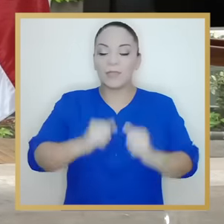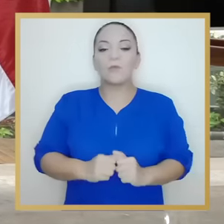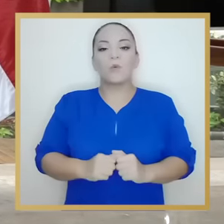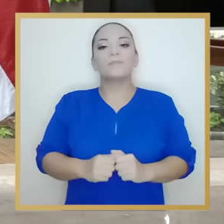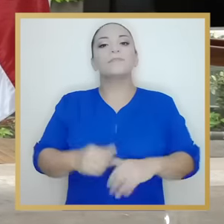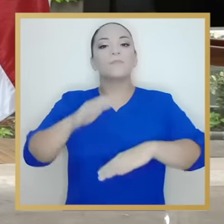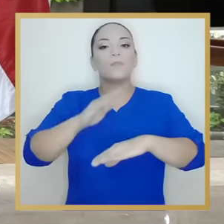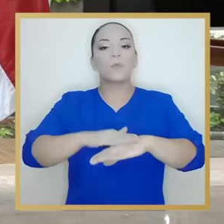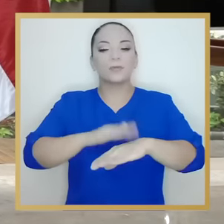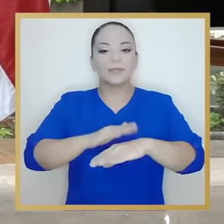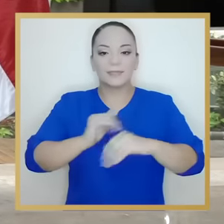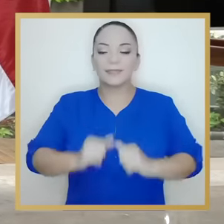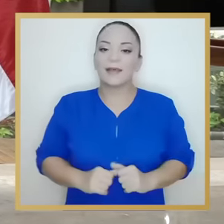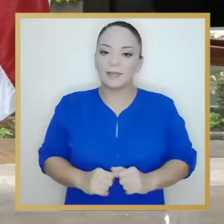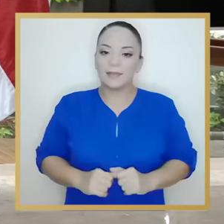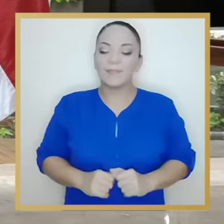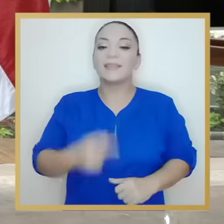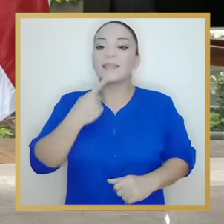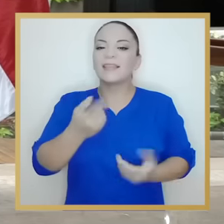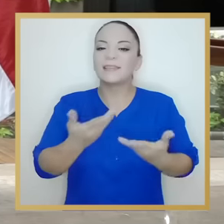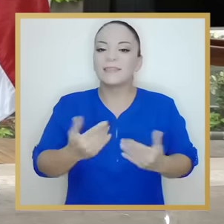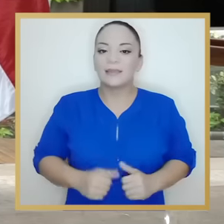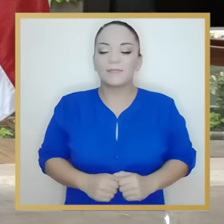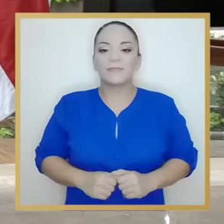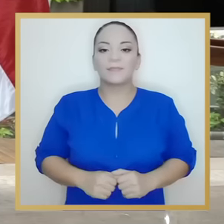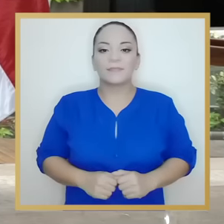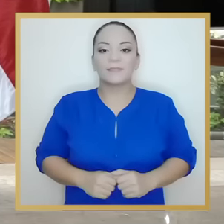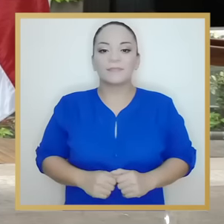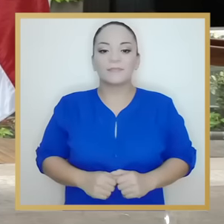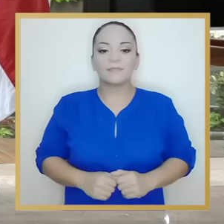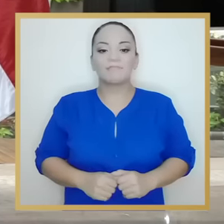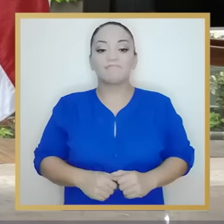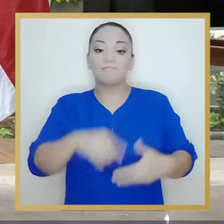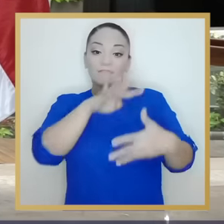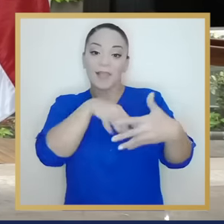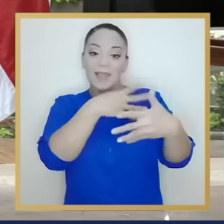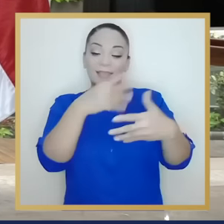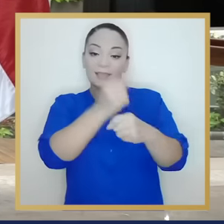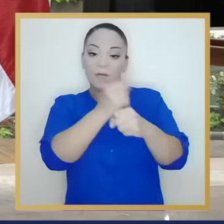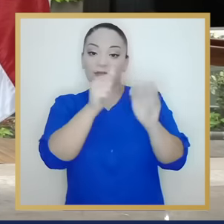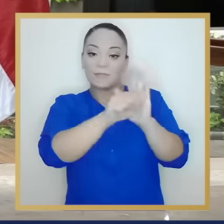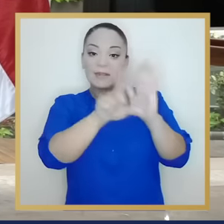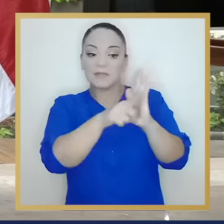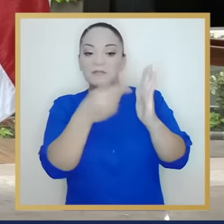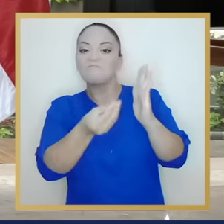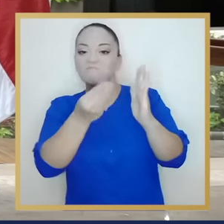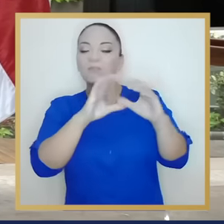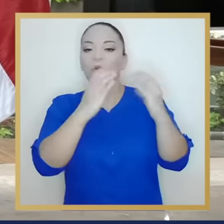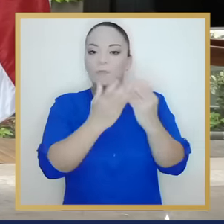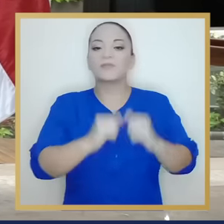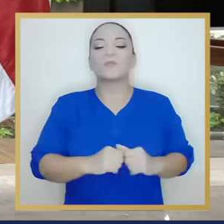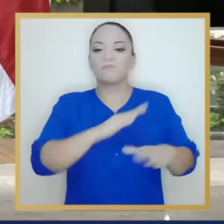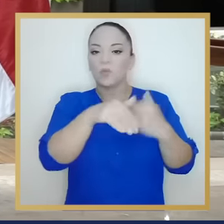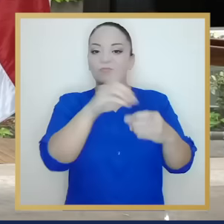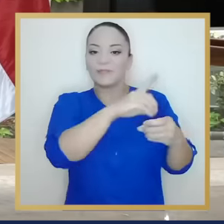Poder Ejecutivo tiene la potestad constitucional de decir qué se discute en la Asamblea a nivel